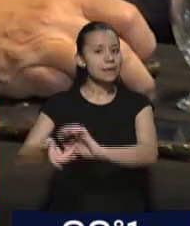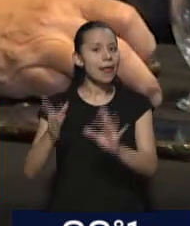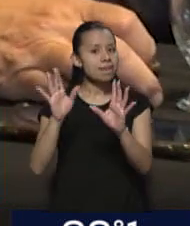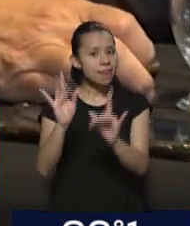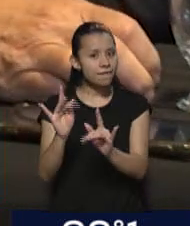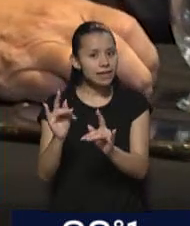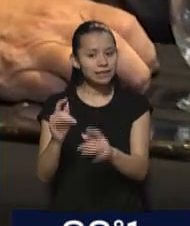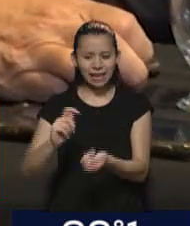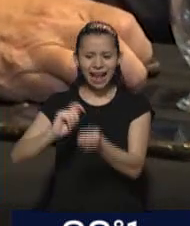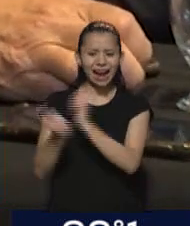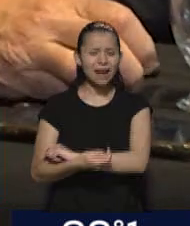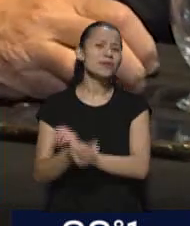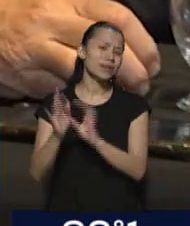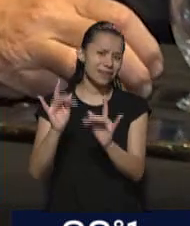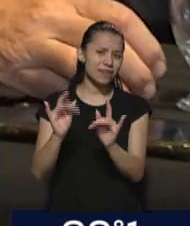proclive al cambio.